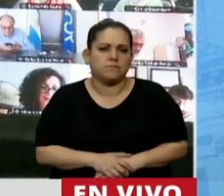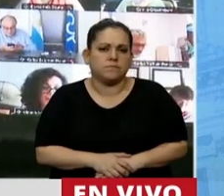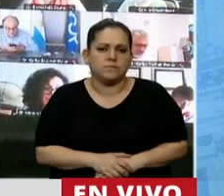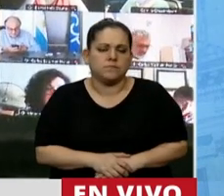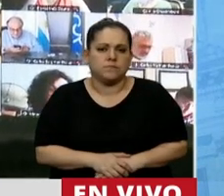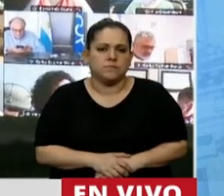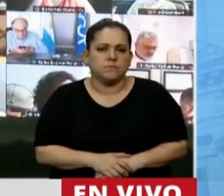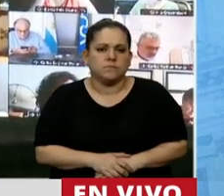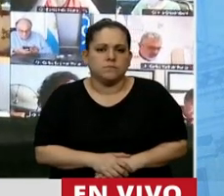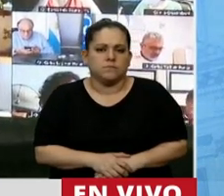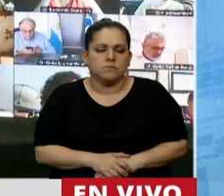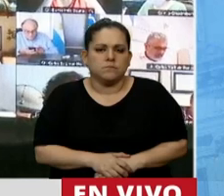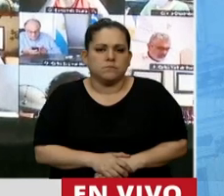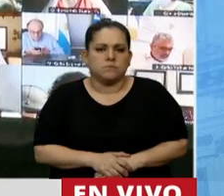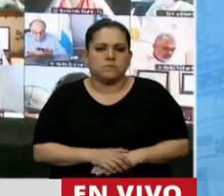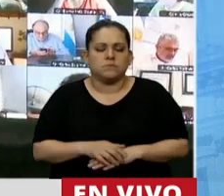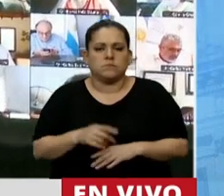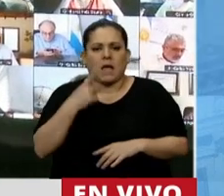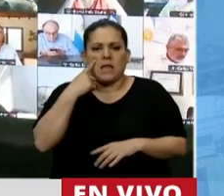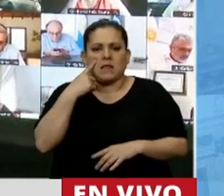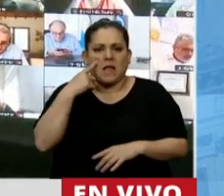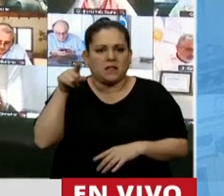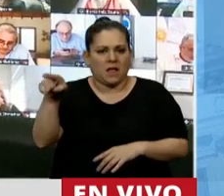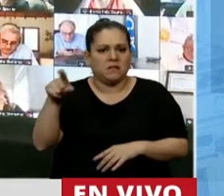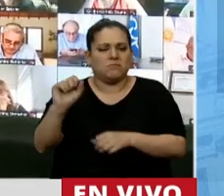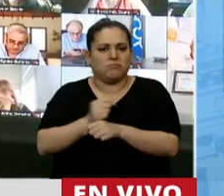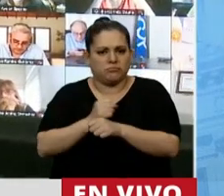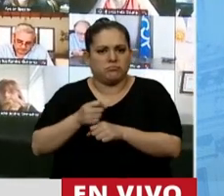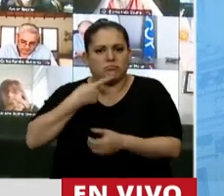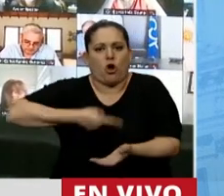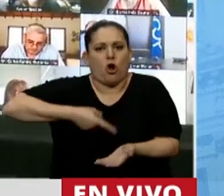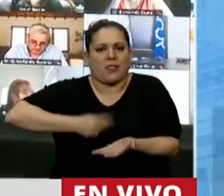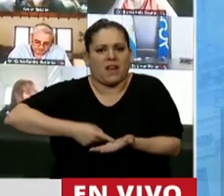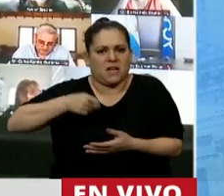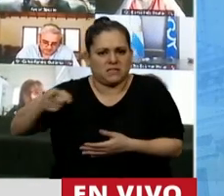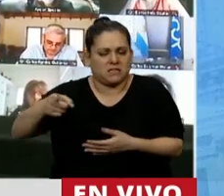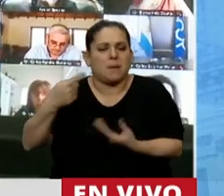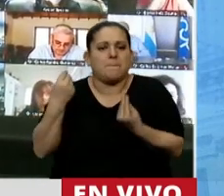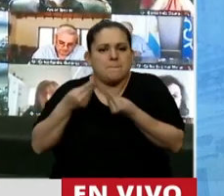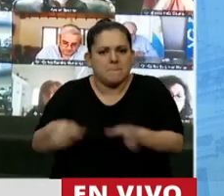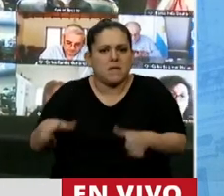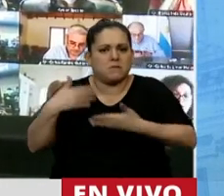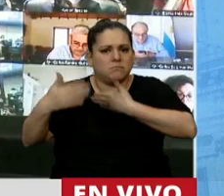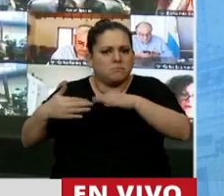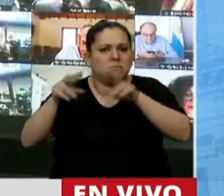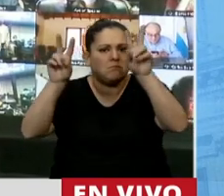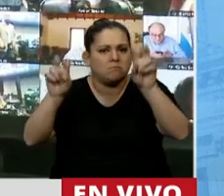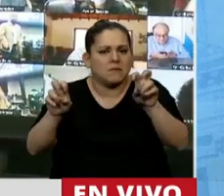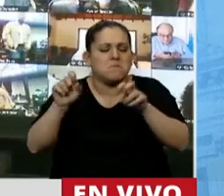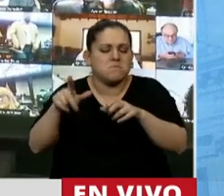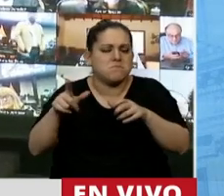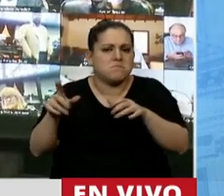Así, durante el primer mandato de nuestro intendente, pudimos sancionar una ordenanza que fue la base de empezar a trabajar de manera